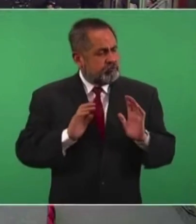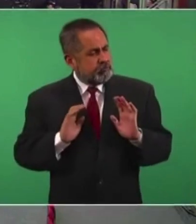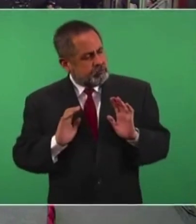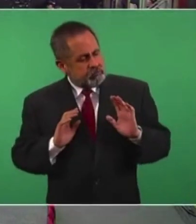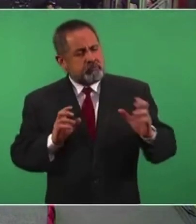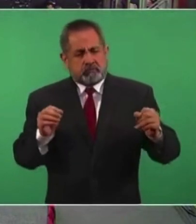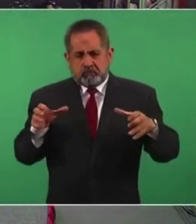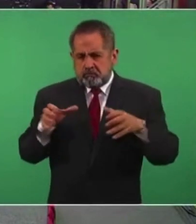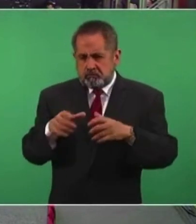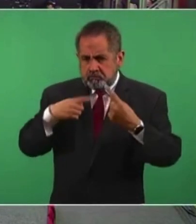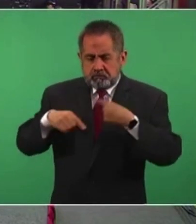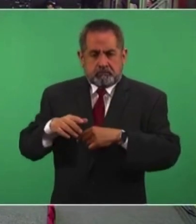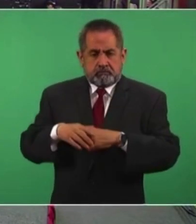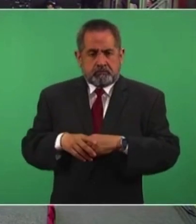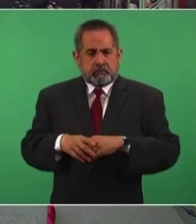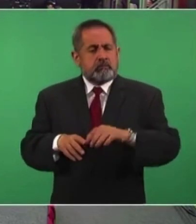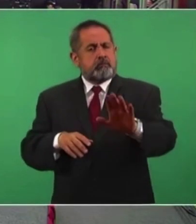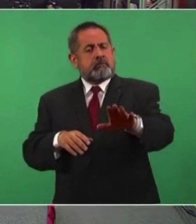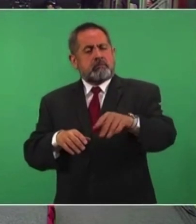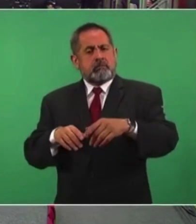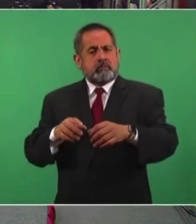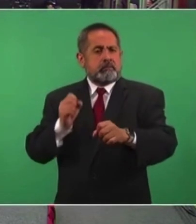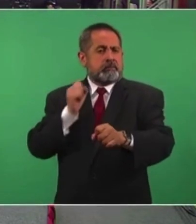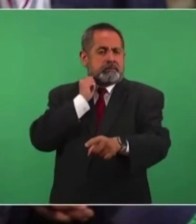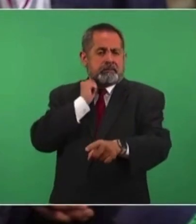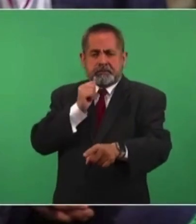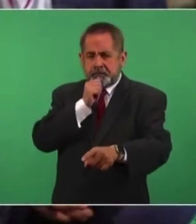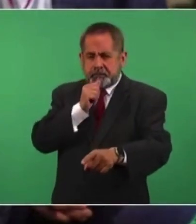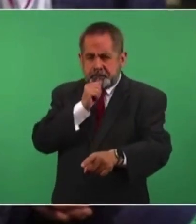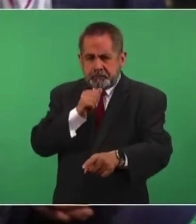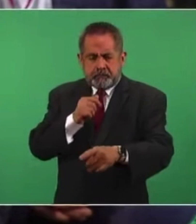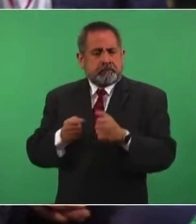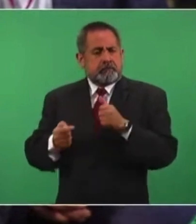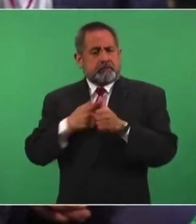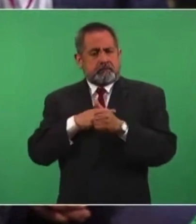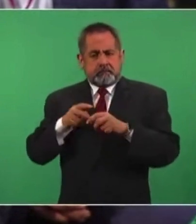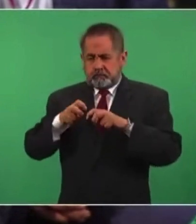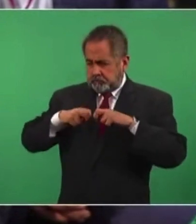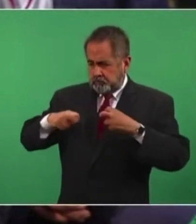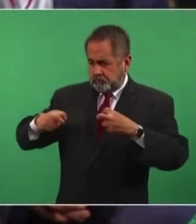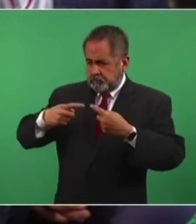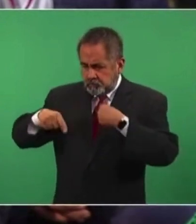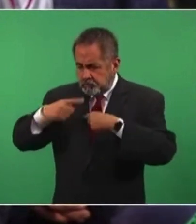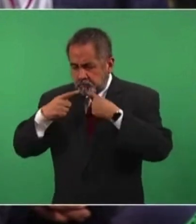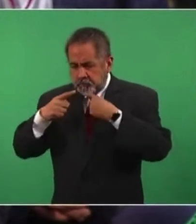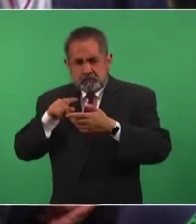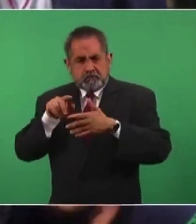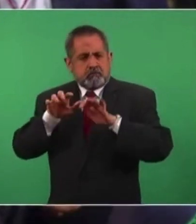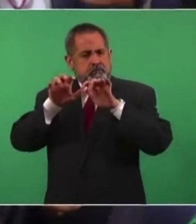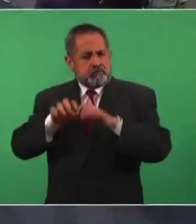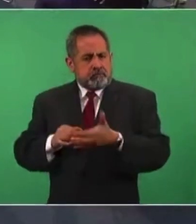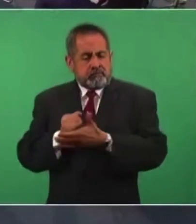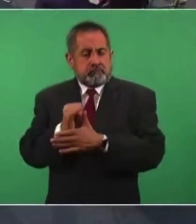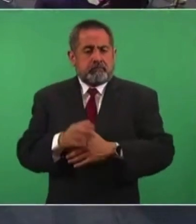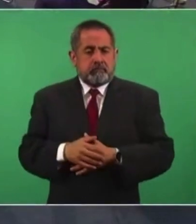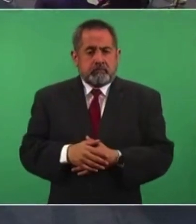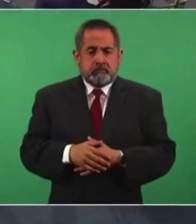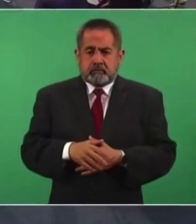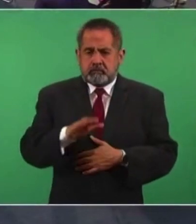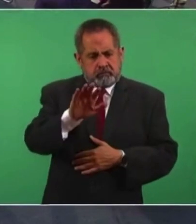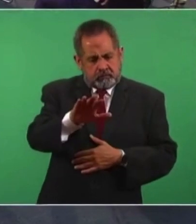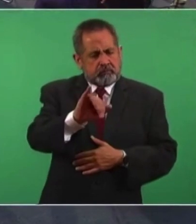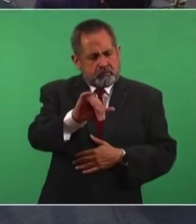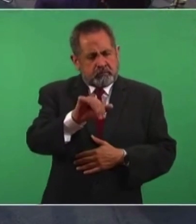que avance en el Senado desde el gabinete se va a hacer este dictamen que se presenta? Sí, y tenemos muy buena